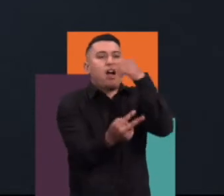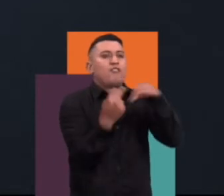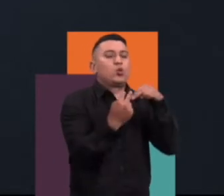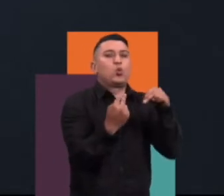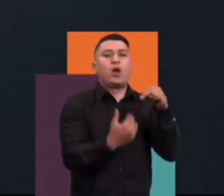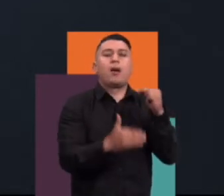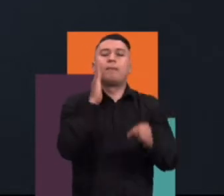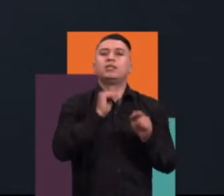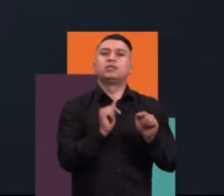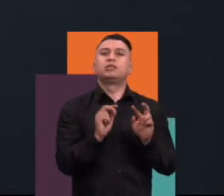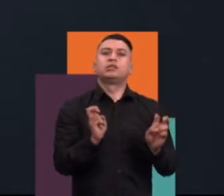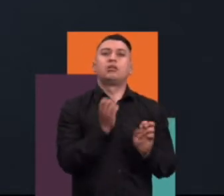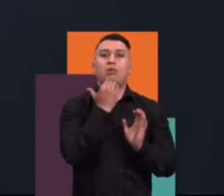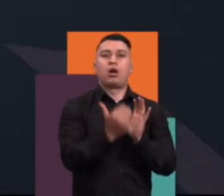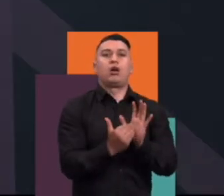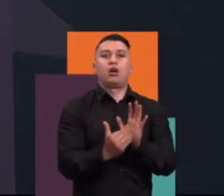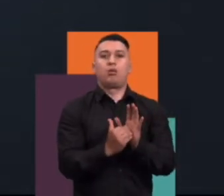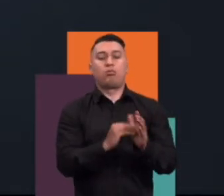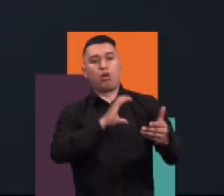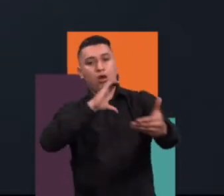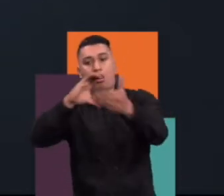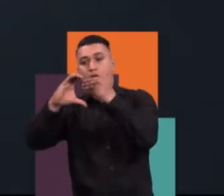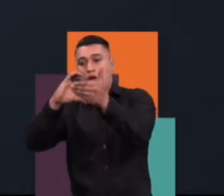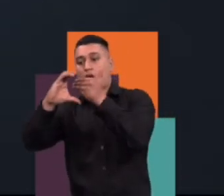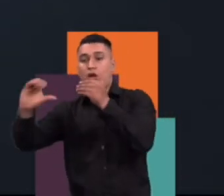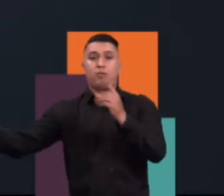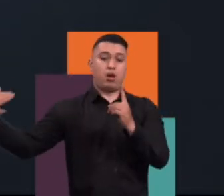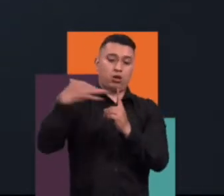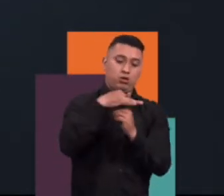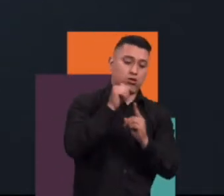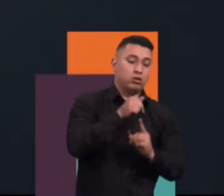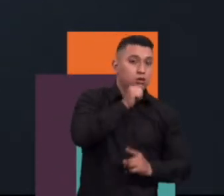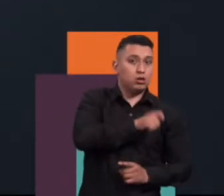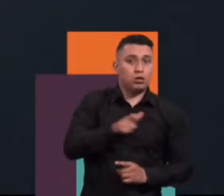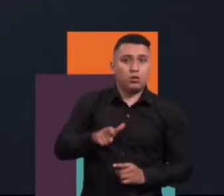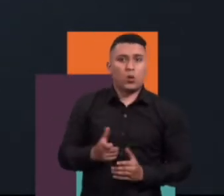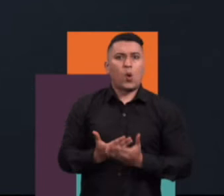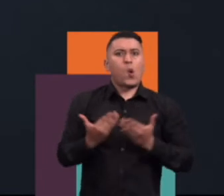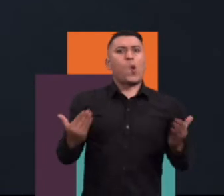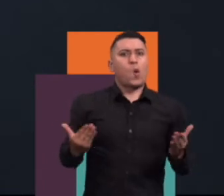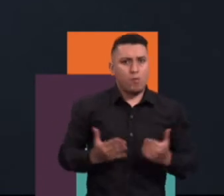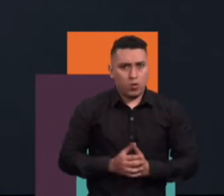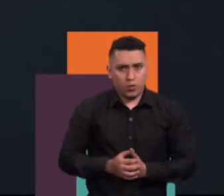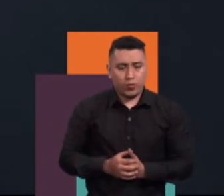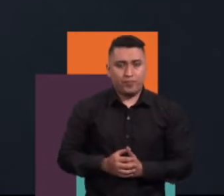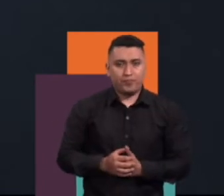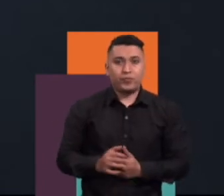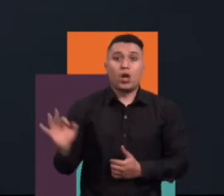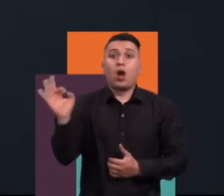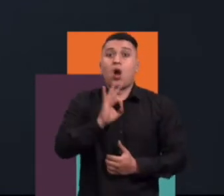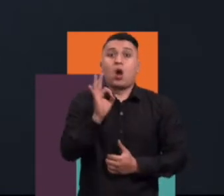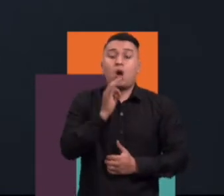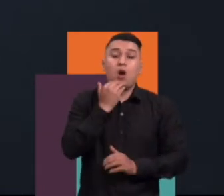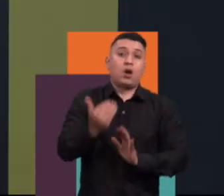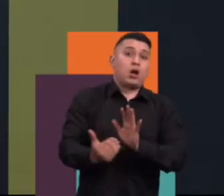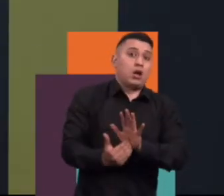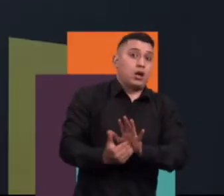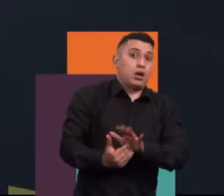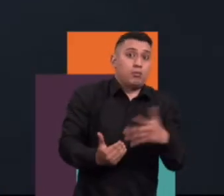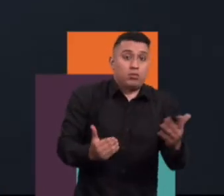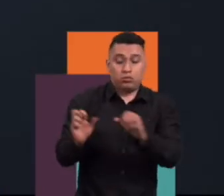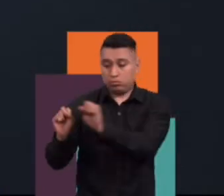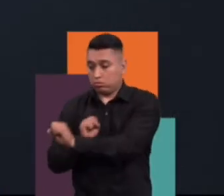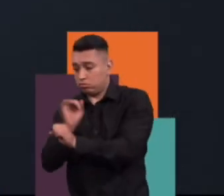en una épica de cómo la especie va a sobrevivir. Por ejemplo, el cambio climático, la actividad al antropoceno. La